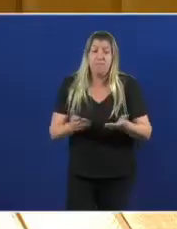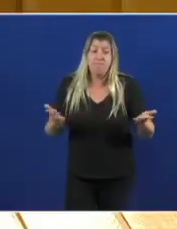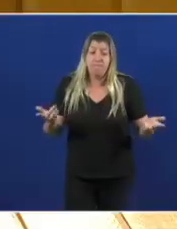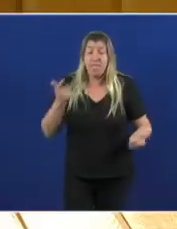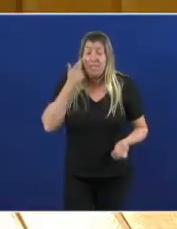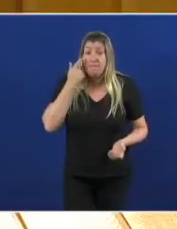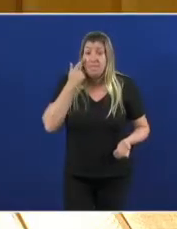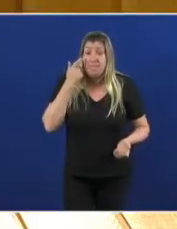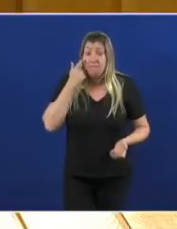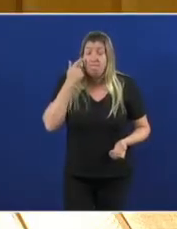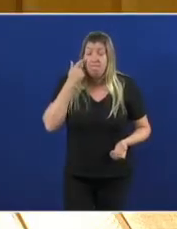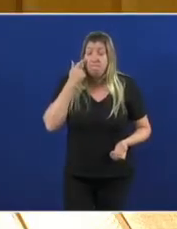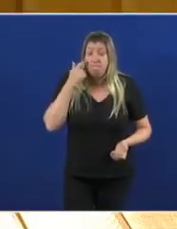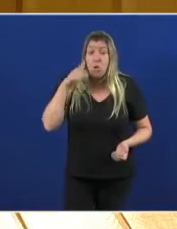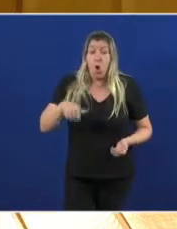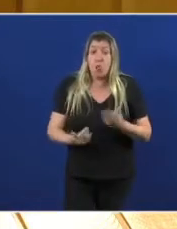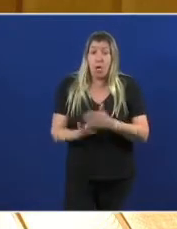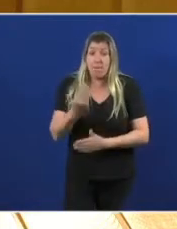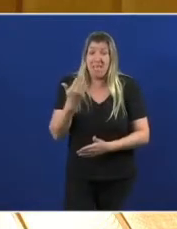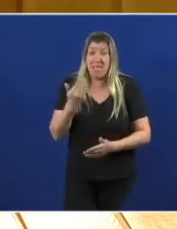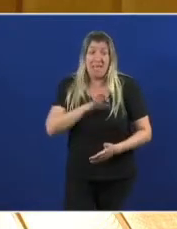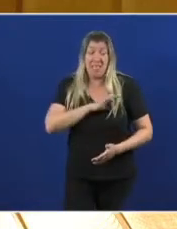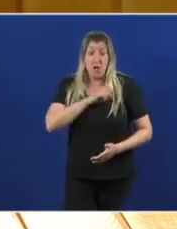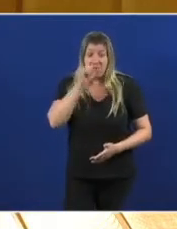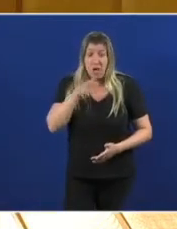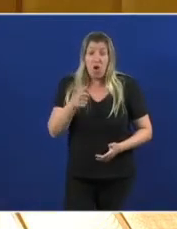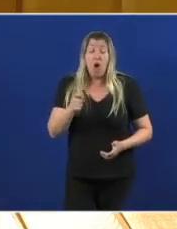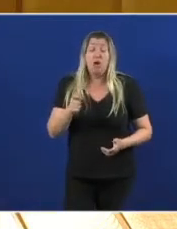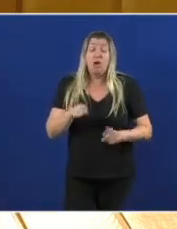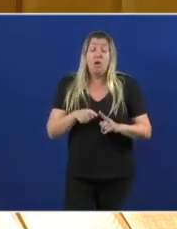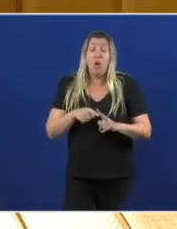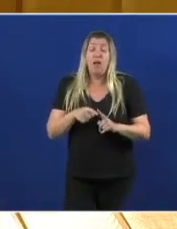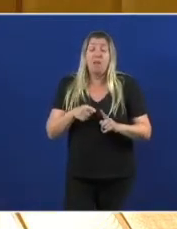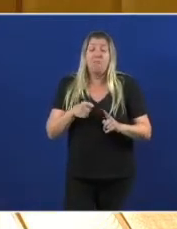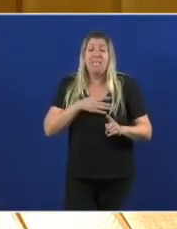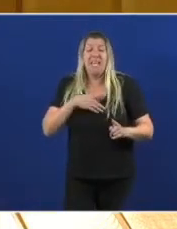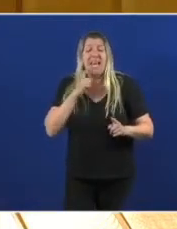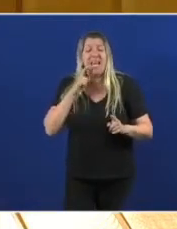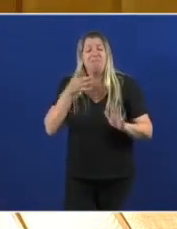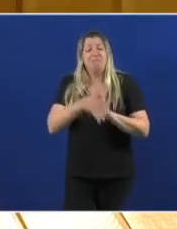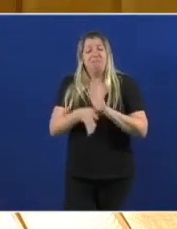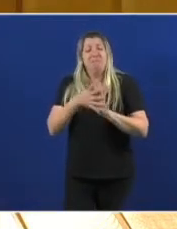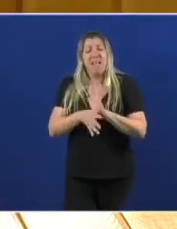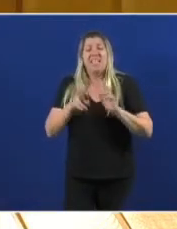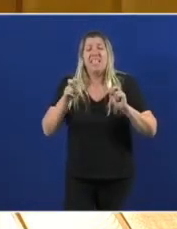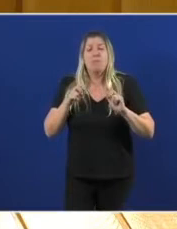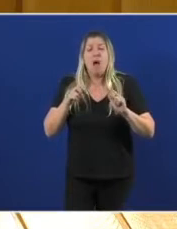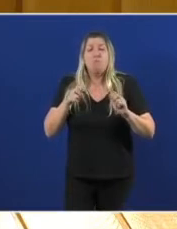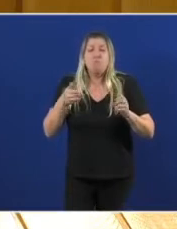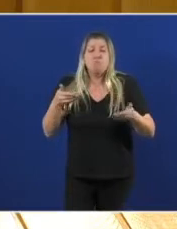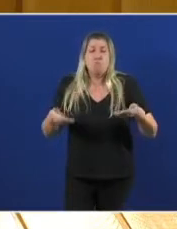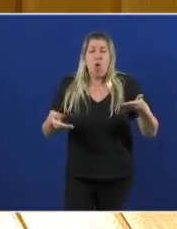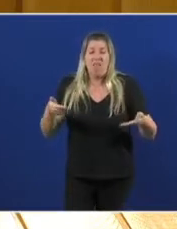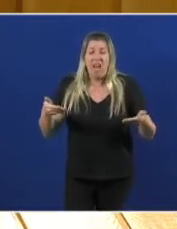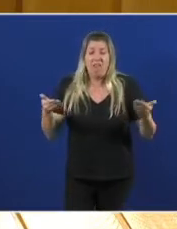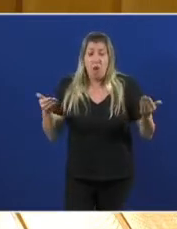esta maña o señor Feijó veu darnos unha clase de moderación xusto cando estamos ante o Partido Popular